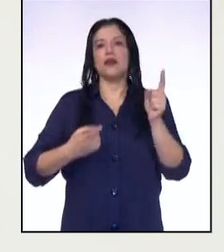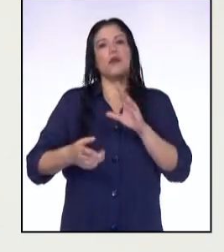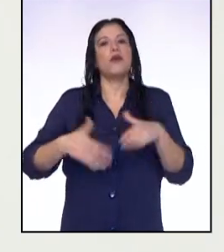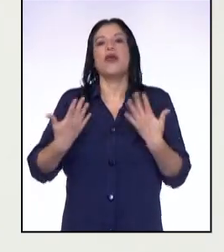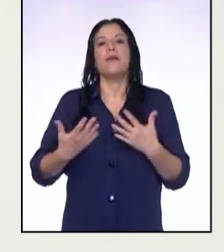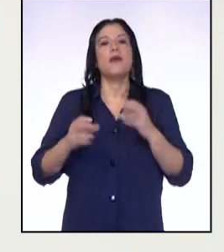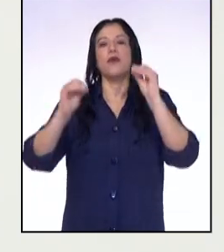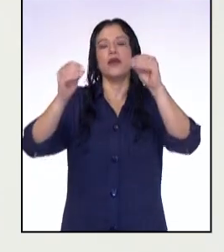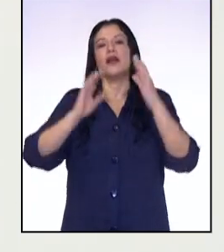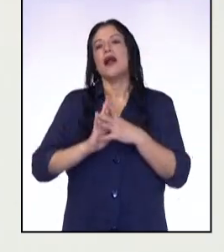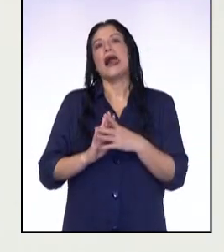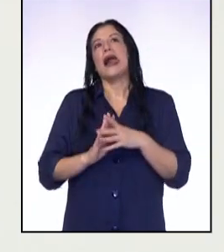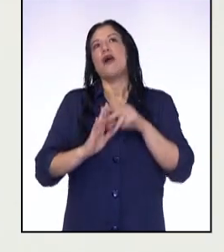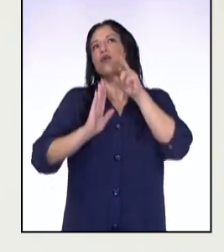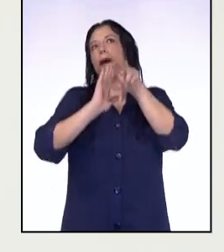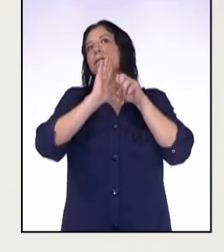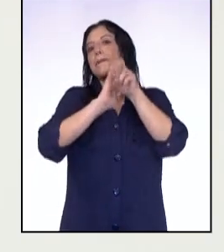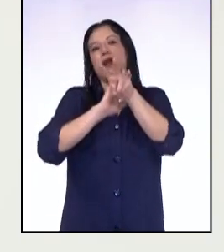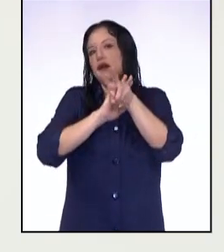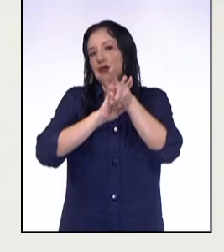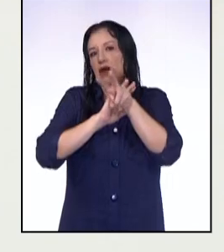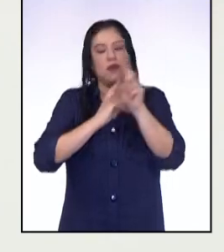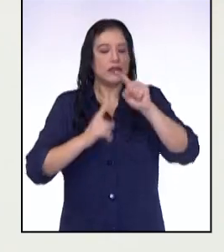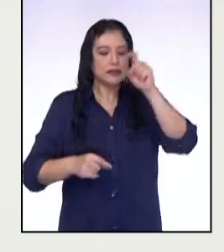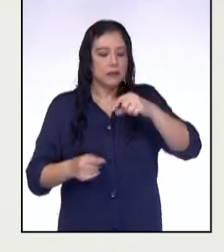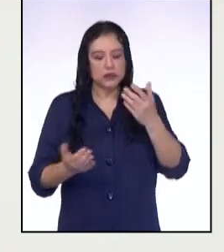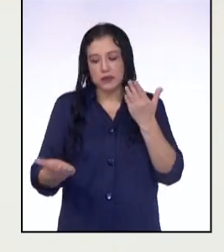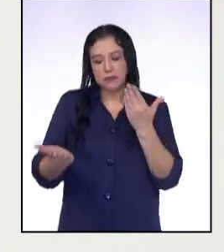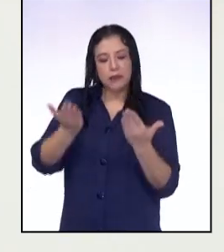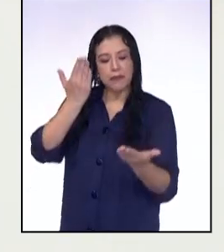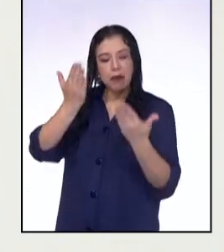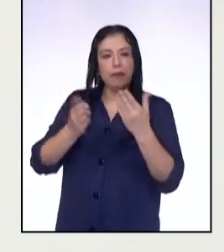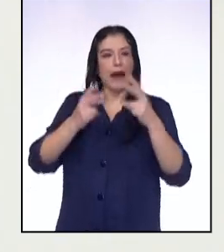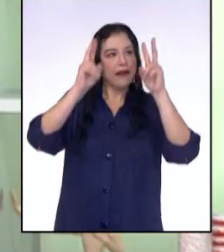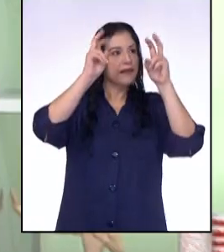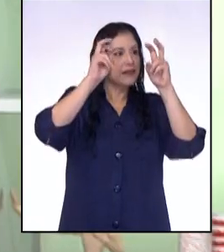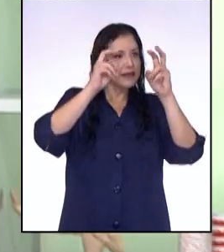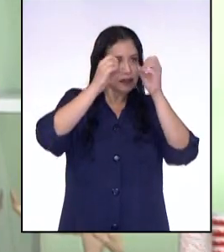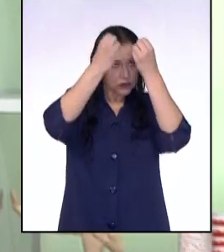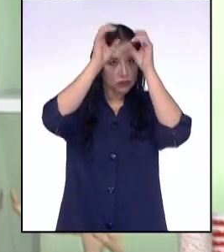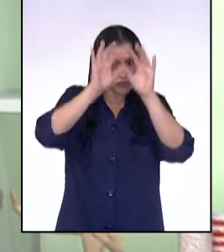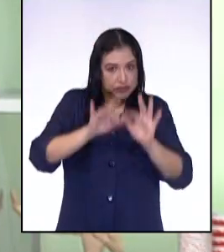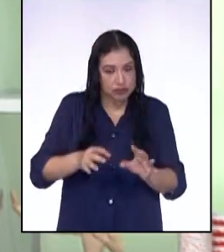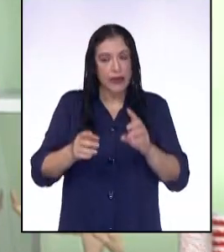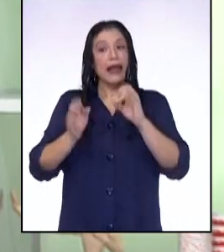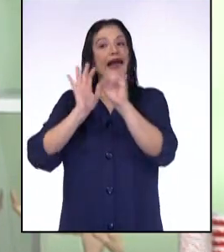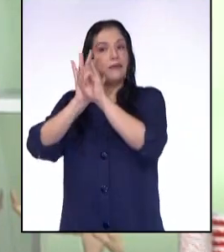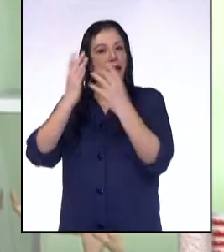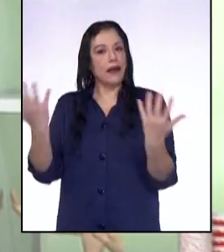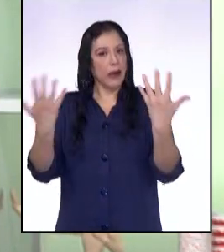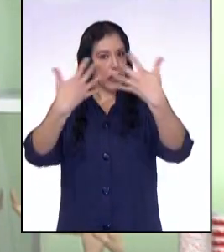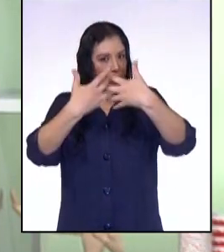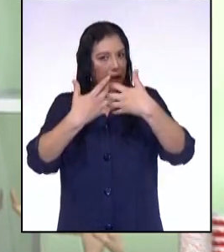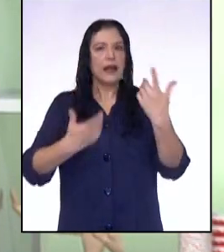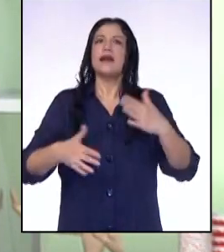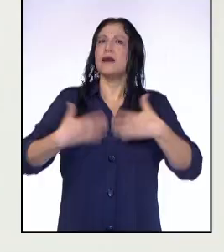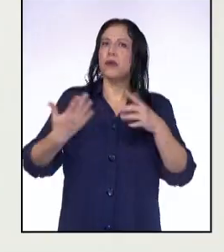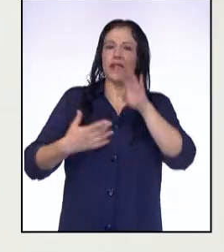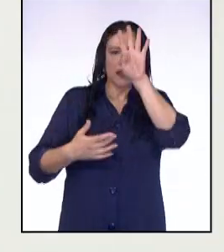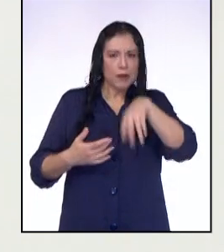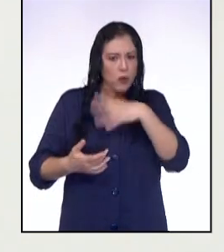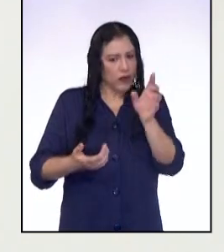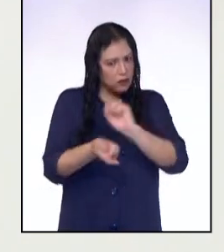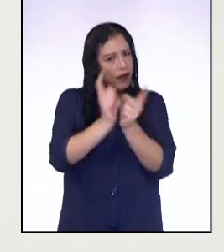de su película favorita, por ejemplo. Debe haber un balance entre la imagen y la información textual. ¿Y se puede cambiar cosas de mi cuadro de planificación?